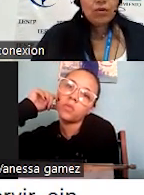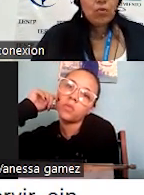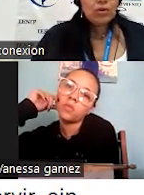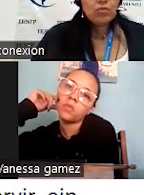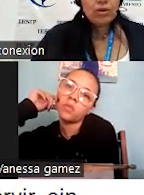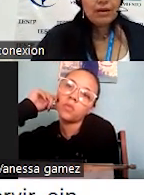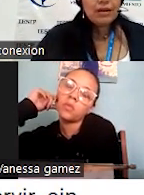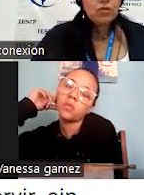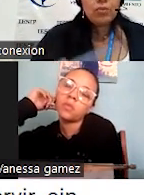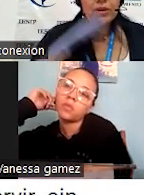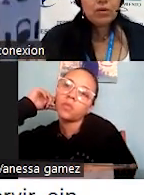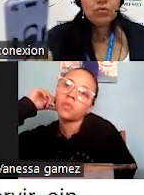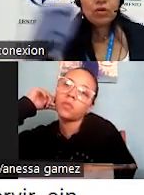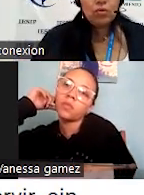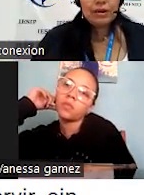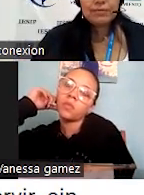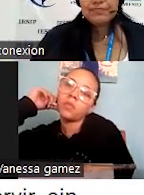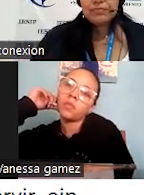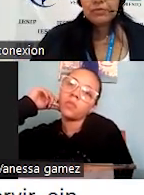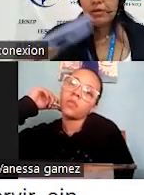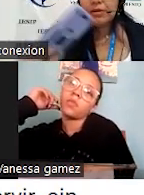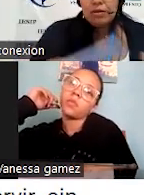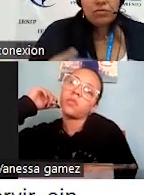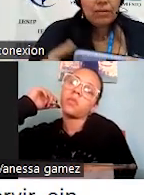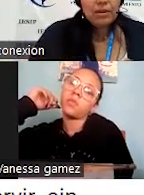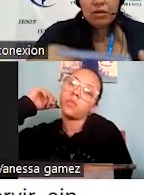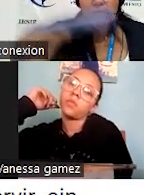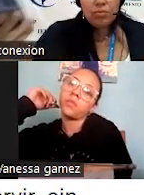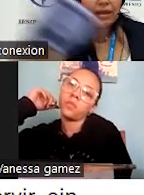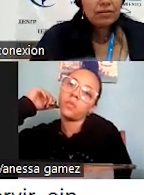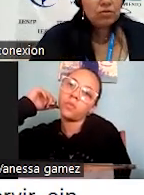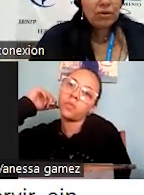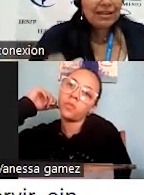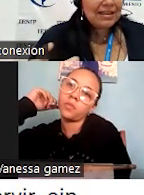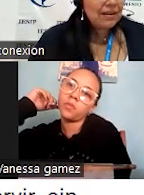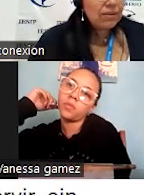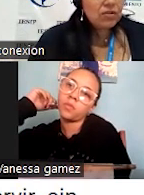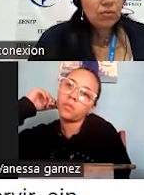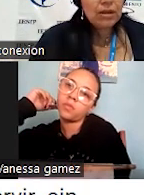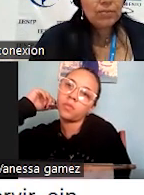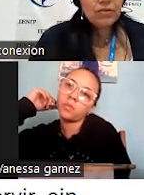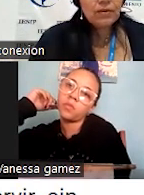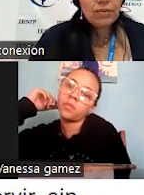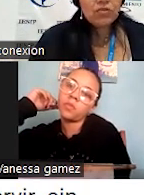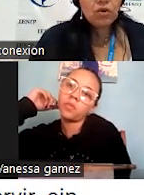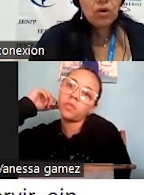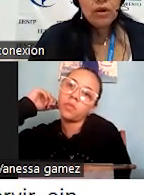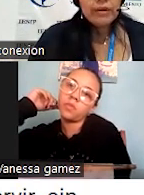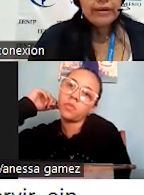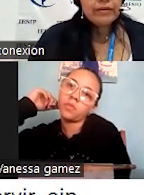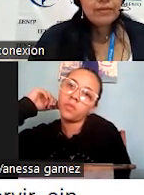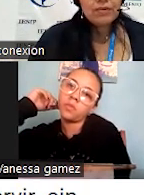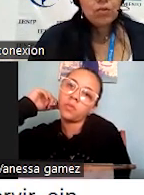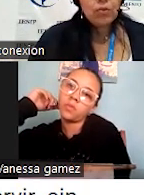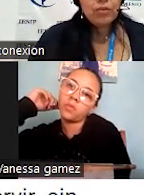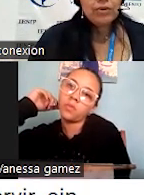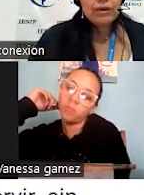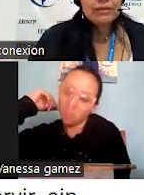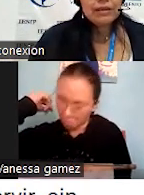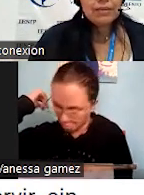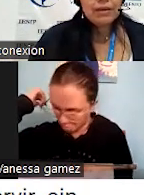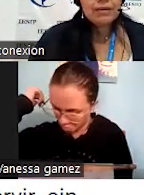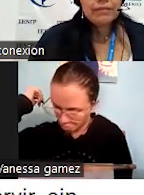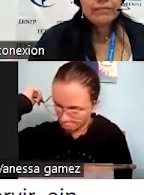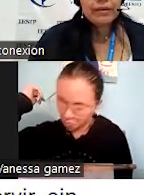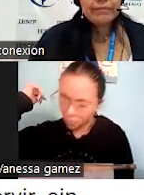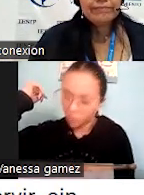no es así como cuando tú agarras y tú vendes un celular. Estás vendiendo un bien. No, el servicio. Por ejemplo, el servicio público,